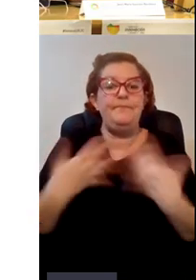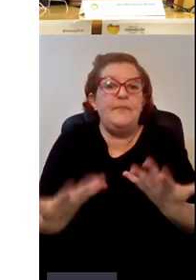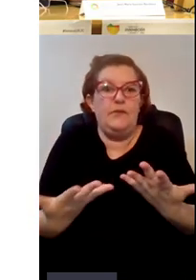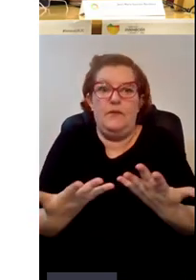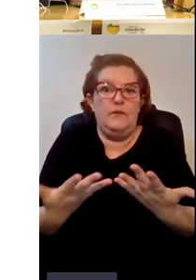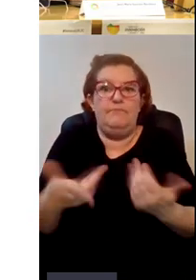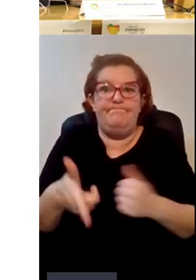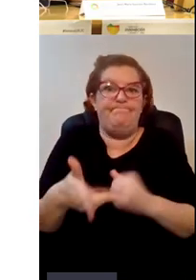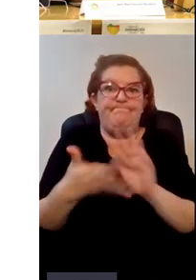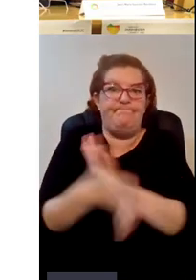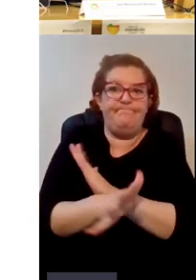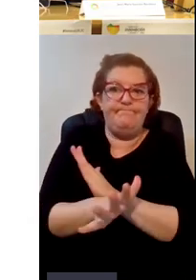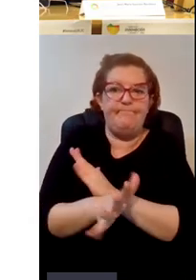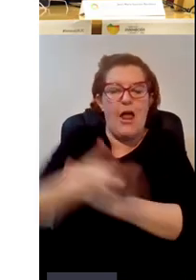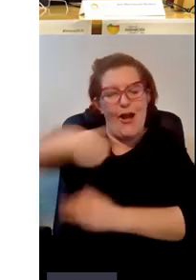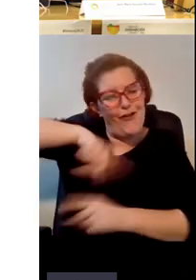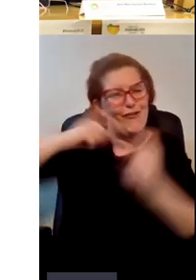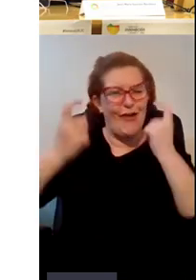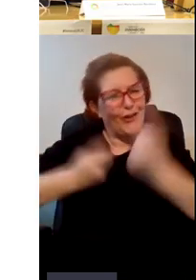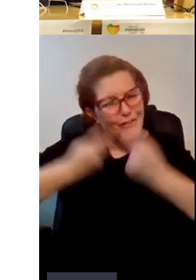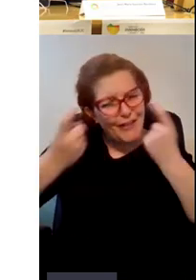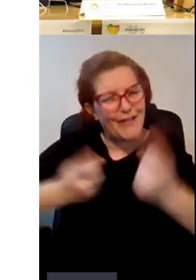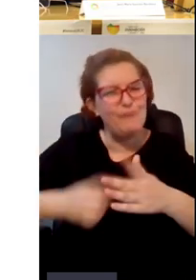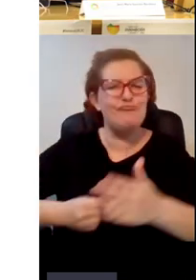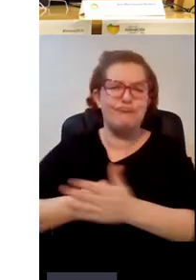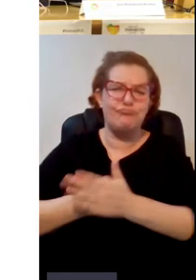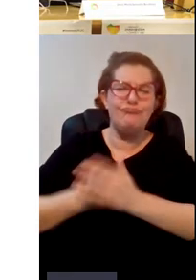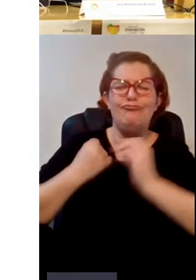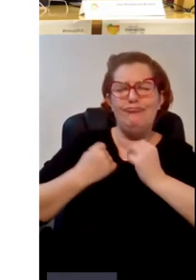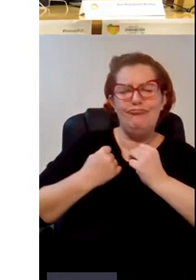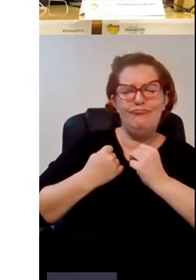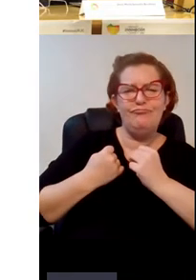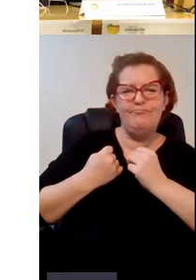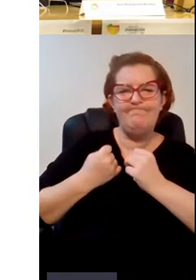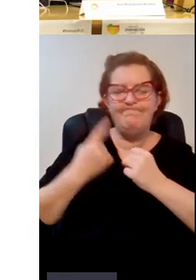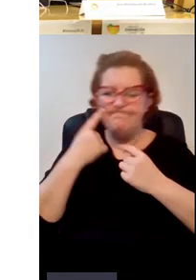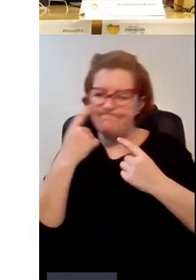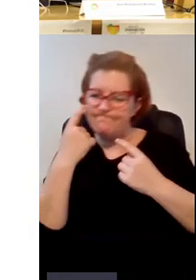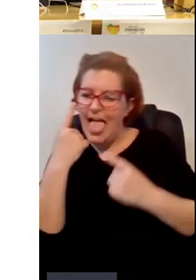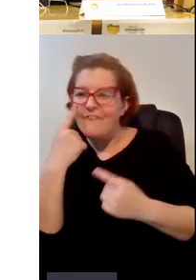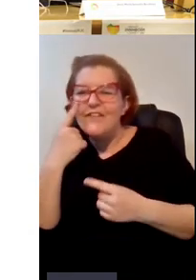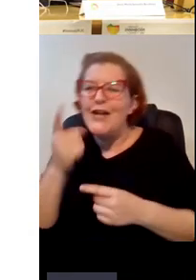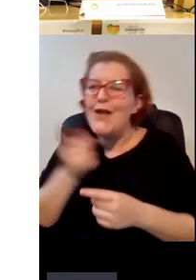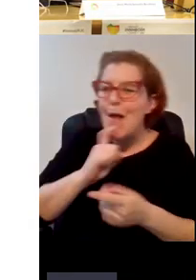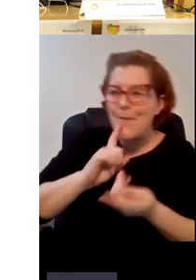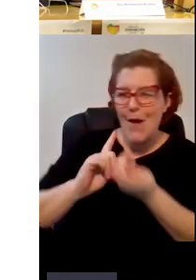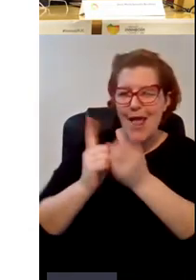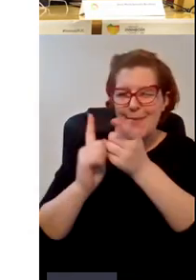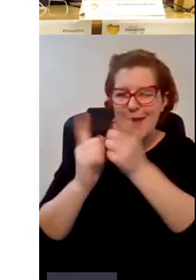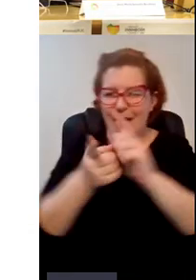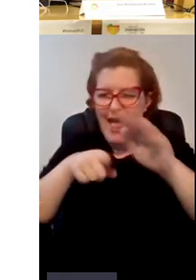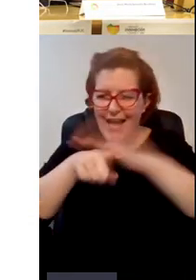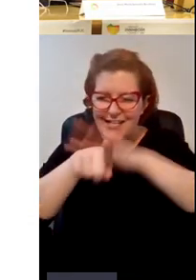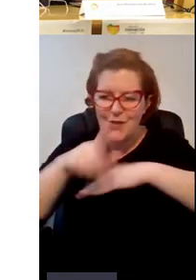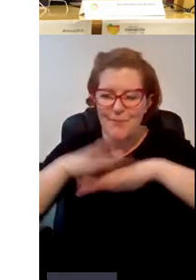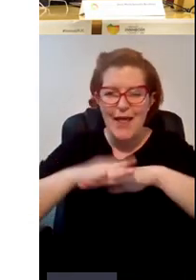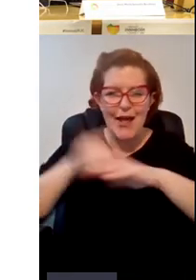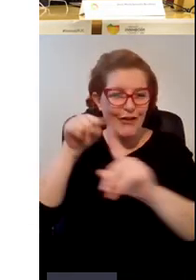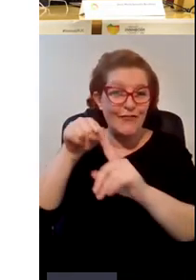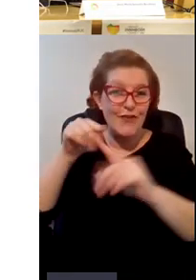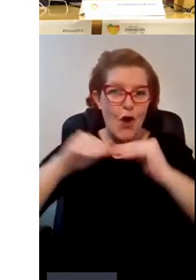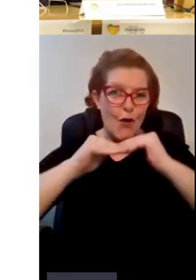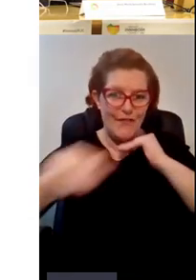donde intentamos bueno pues paliar ver qué cosas se pueden hacer desde la gestión para que sea una gestión sostenible de la